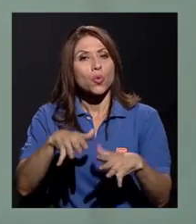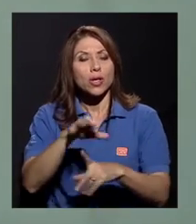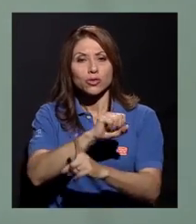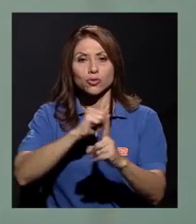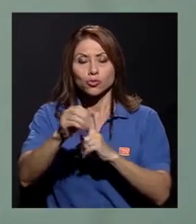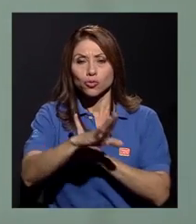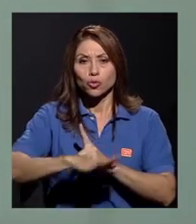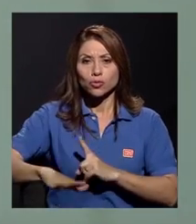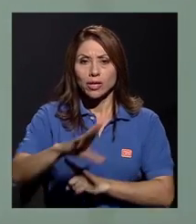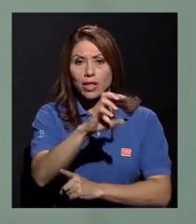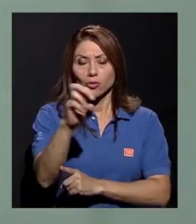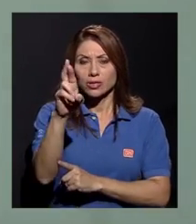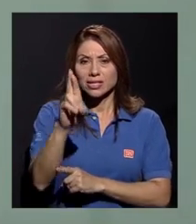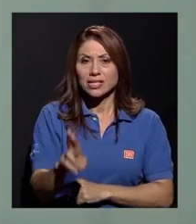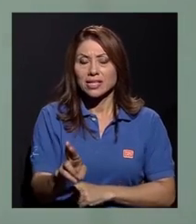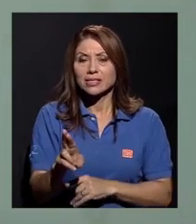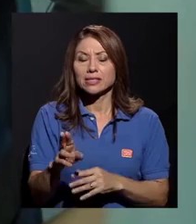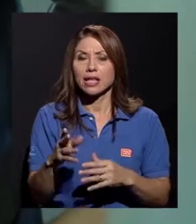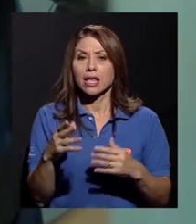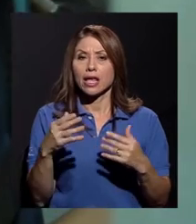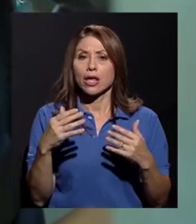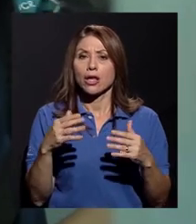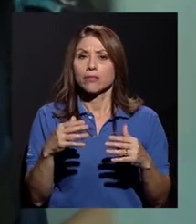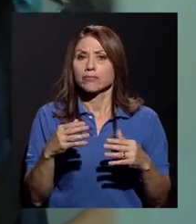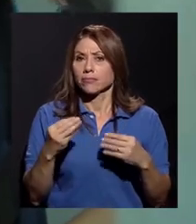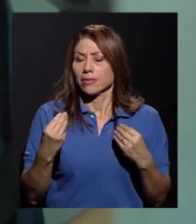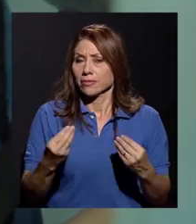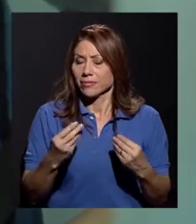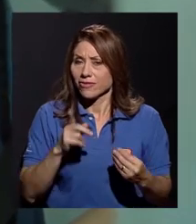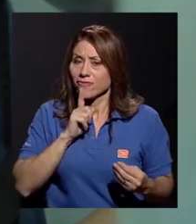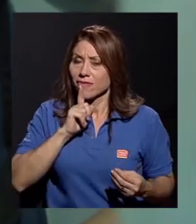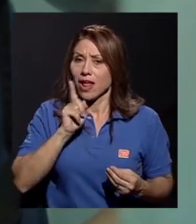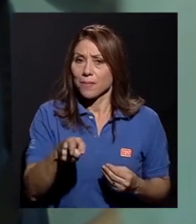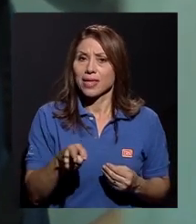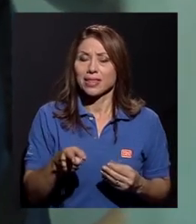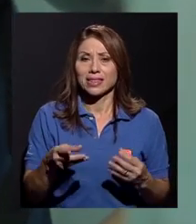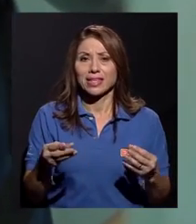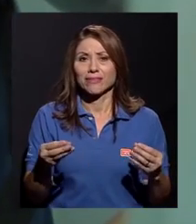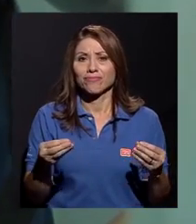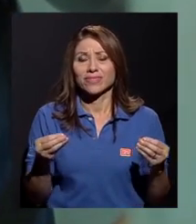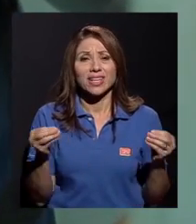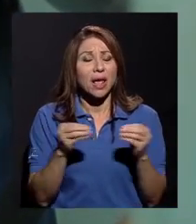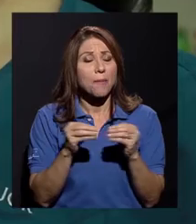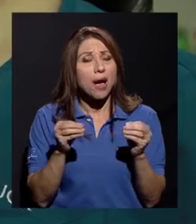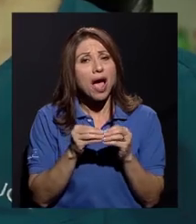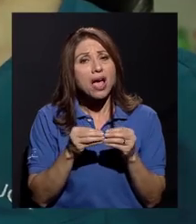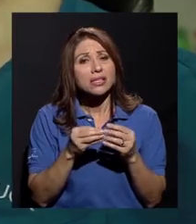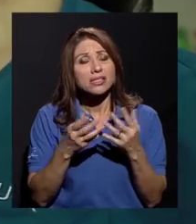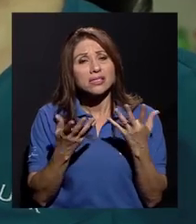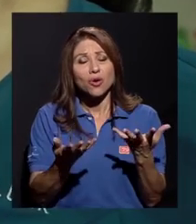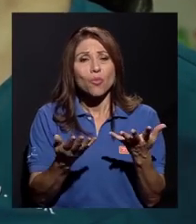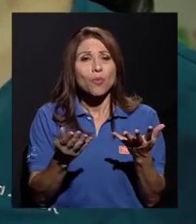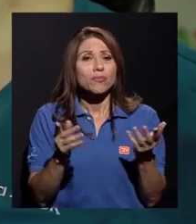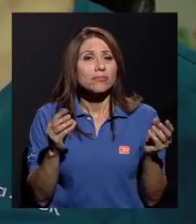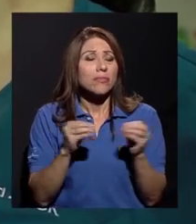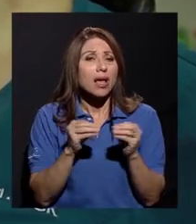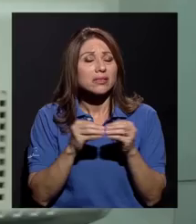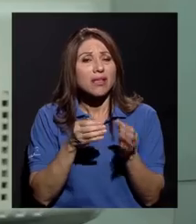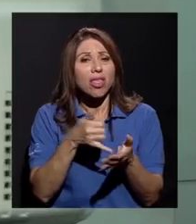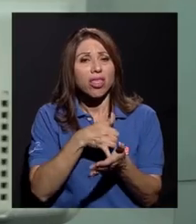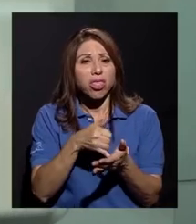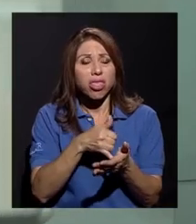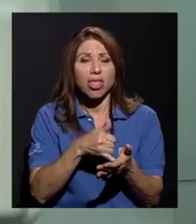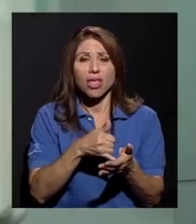costarricense realmente sería mucho más pobre en todo sentido, en el sentido cultural, en el sentido